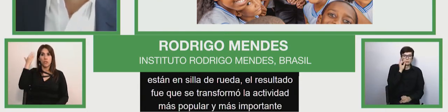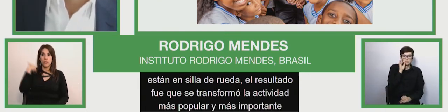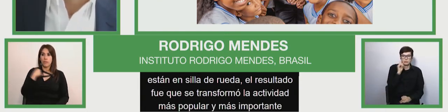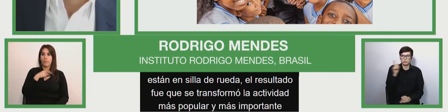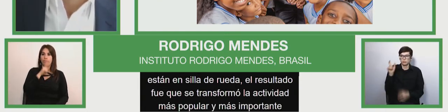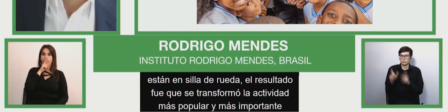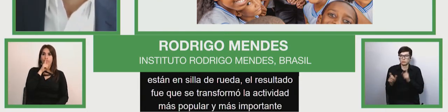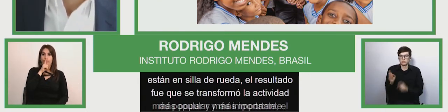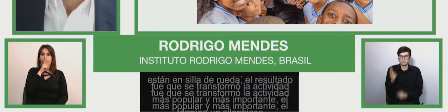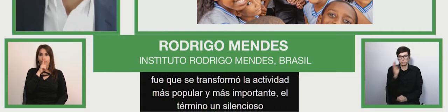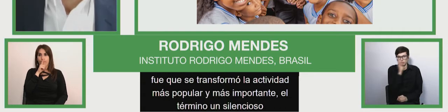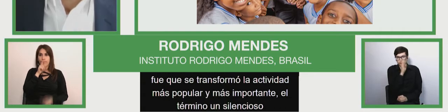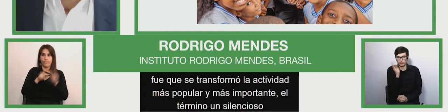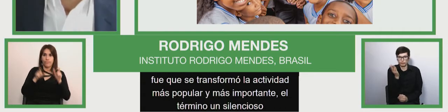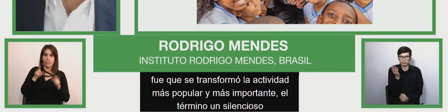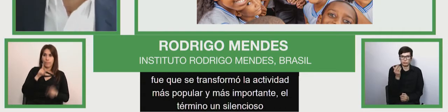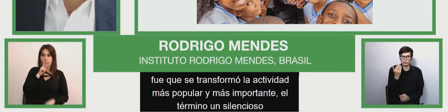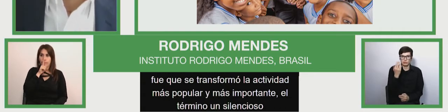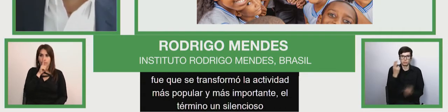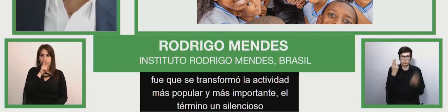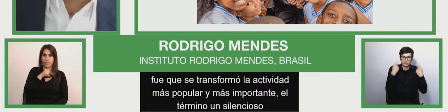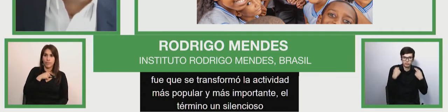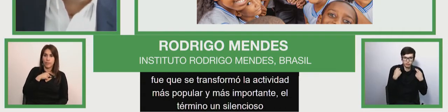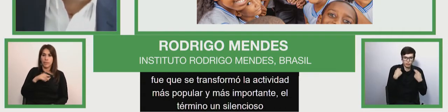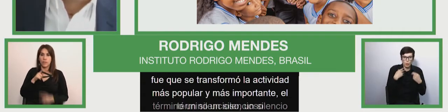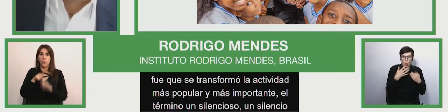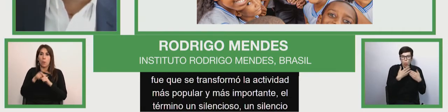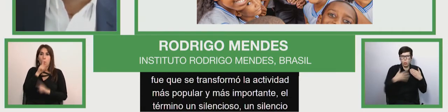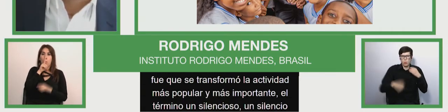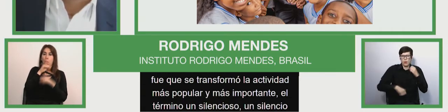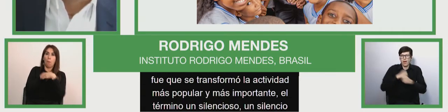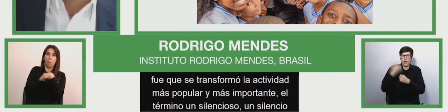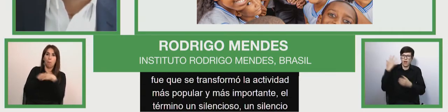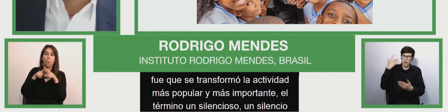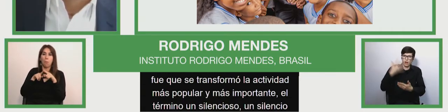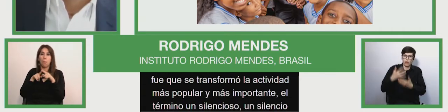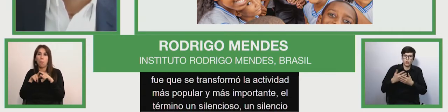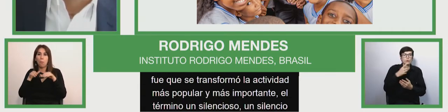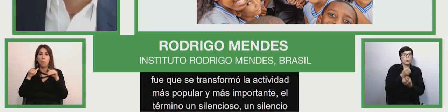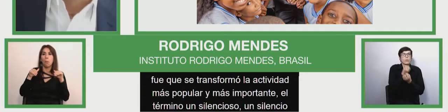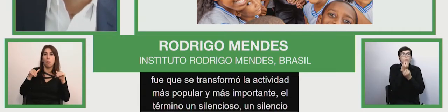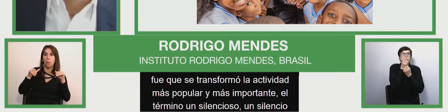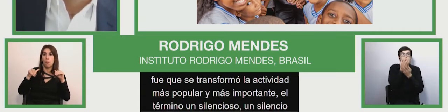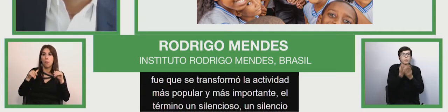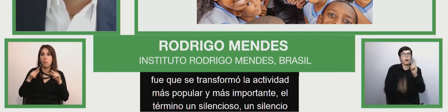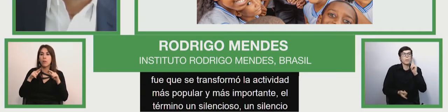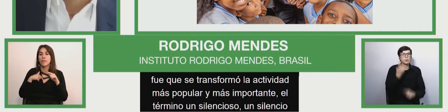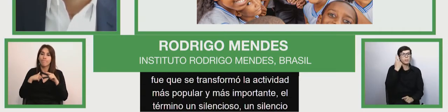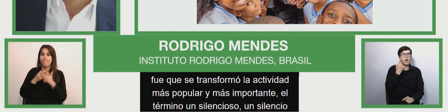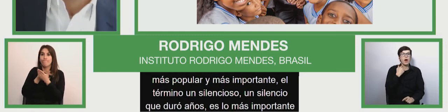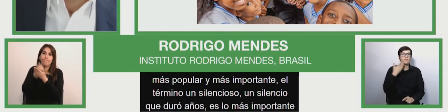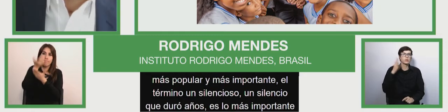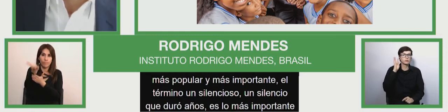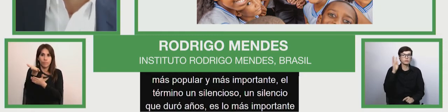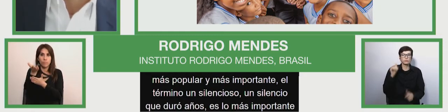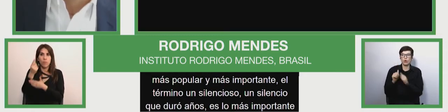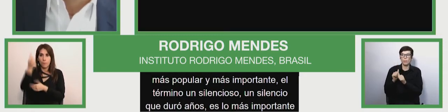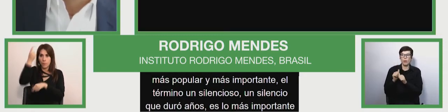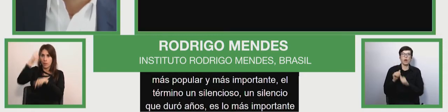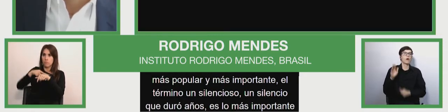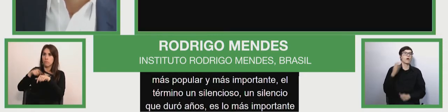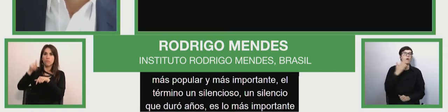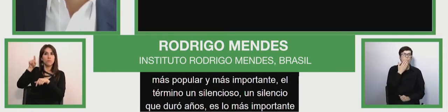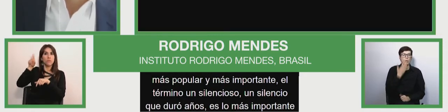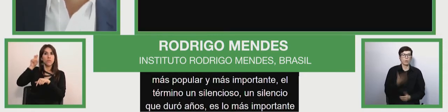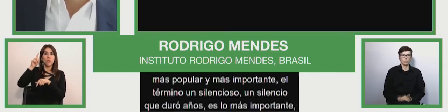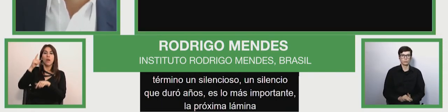silencio que duró años es lo más importante para que resultado la próxima lámina este proyecto